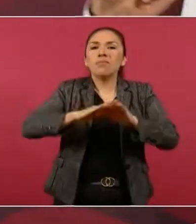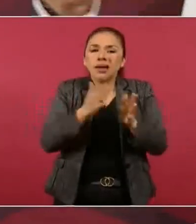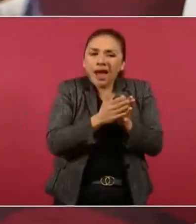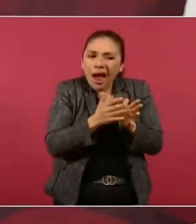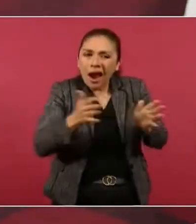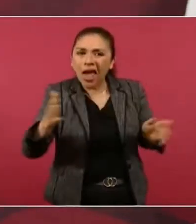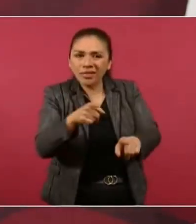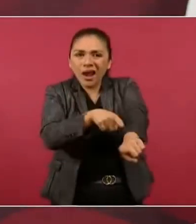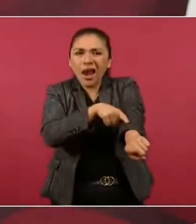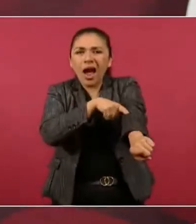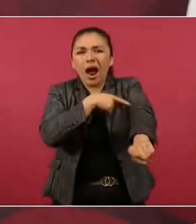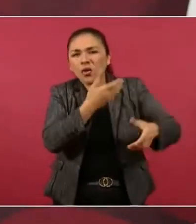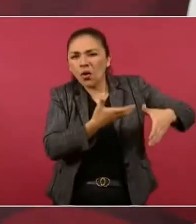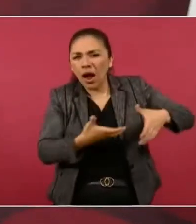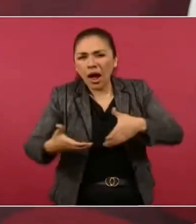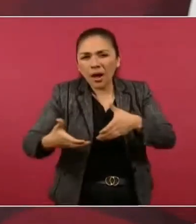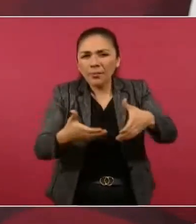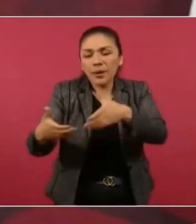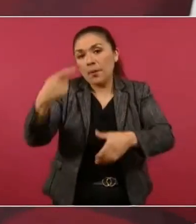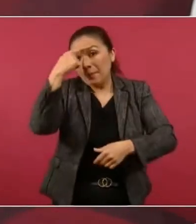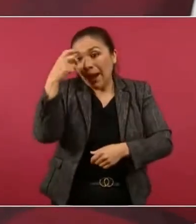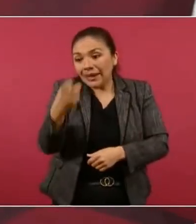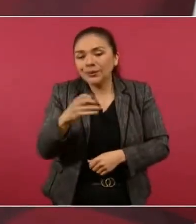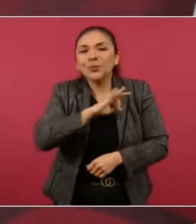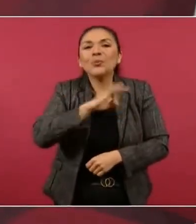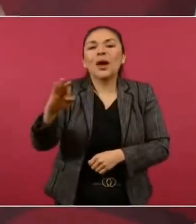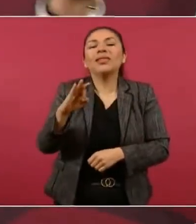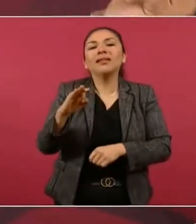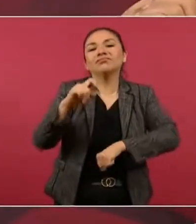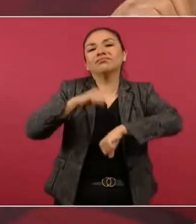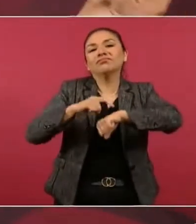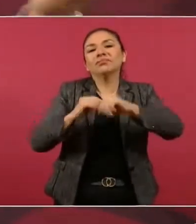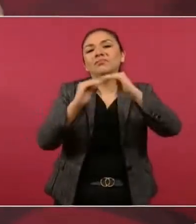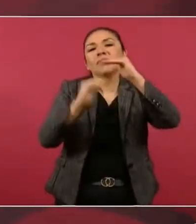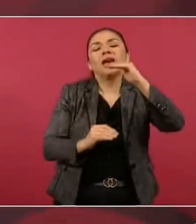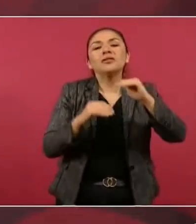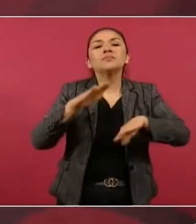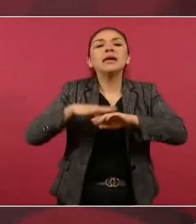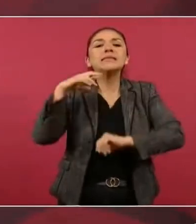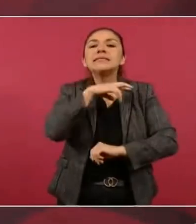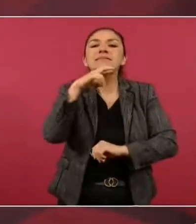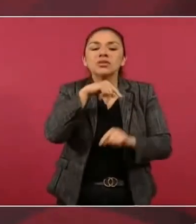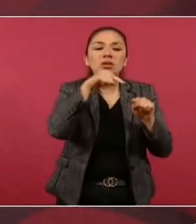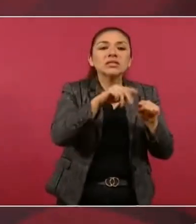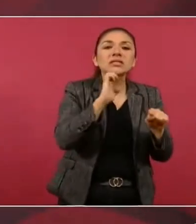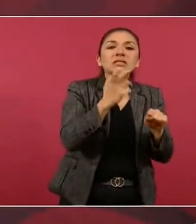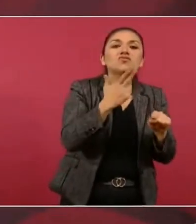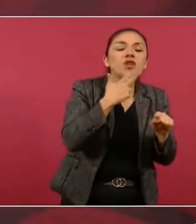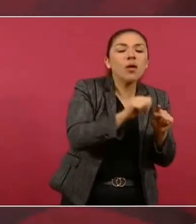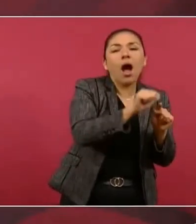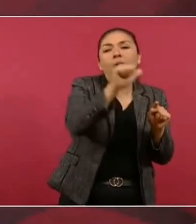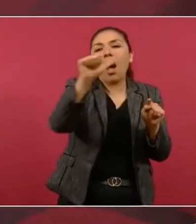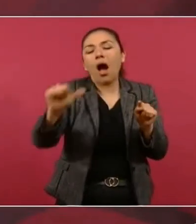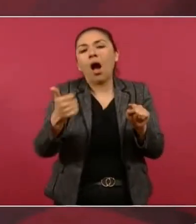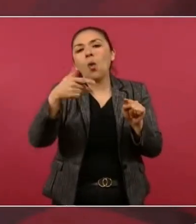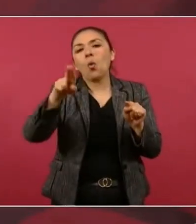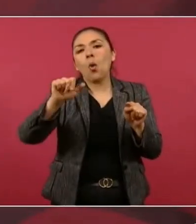que va a permitir hacer menos tiempo de Chihuahua al puerto de Guaymas.